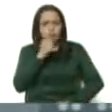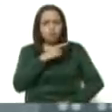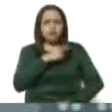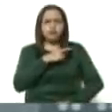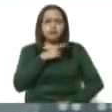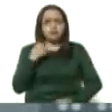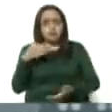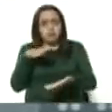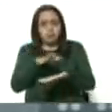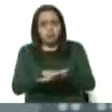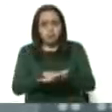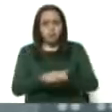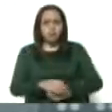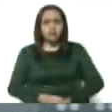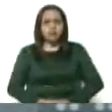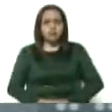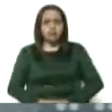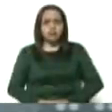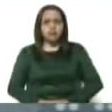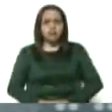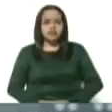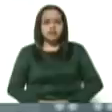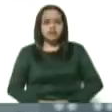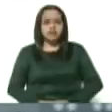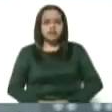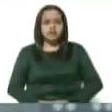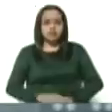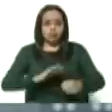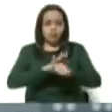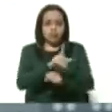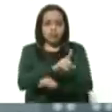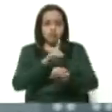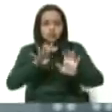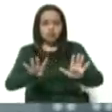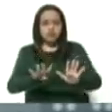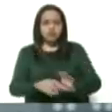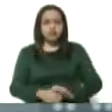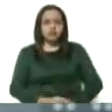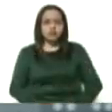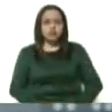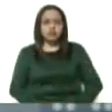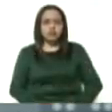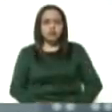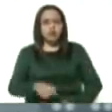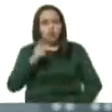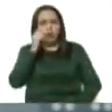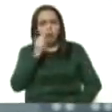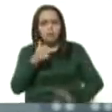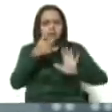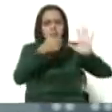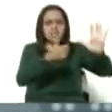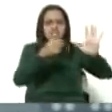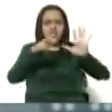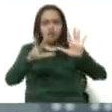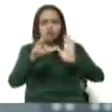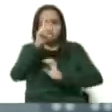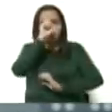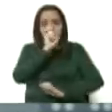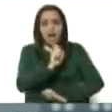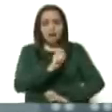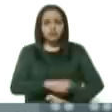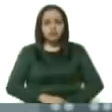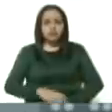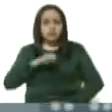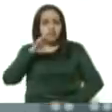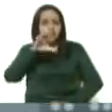en las últimas 24 horas por la infección por COVID-19 es un señor de 68 años de edad del